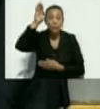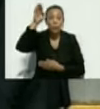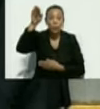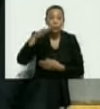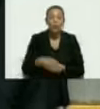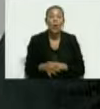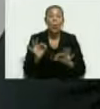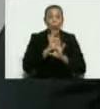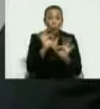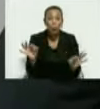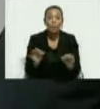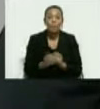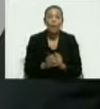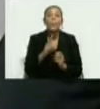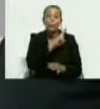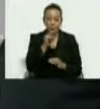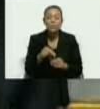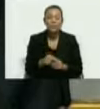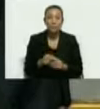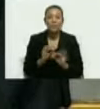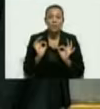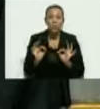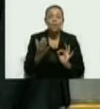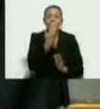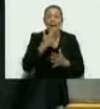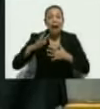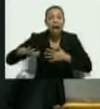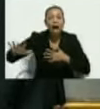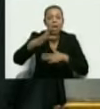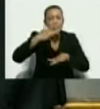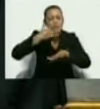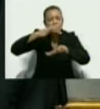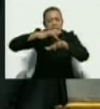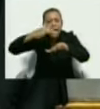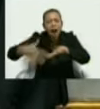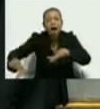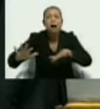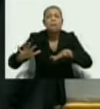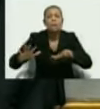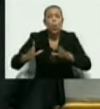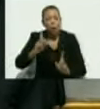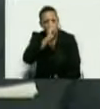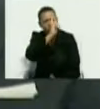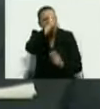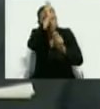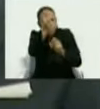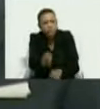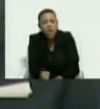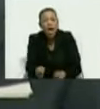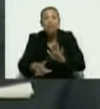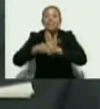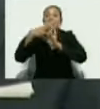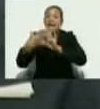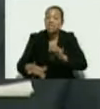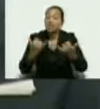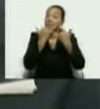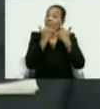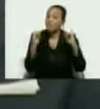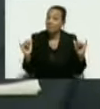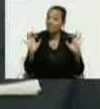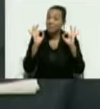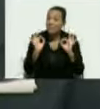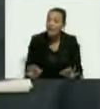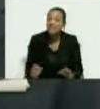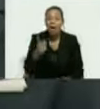Jura por nuestro territorio sagrado que recibió una ratificación de soberanía e independencia